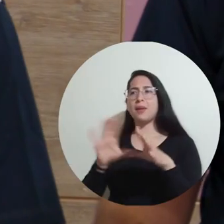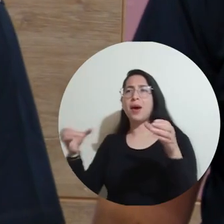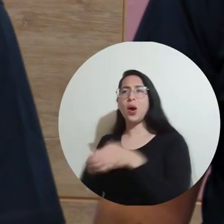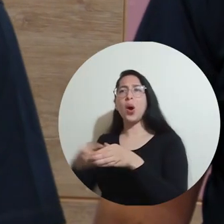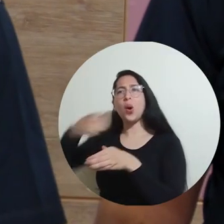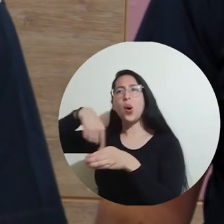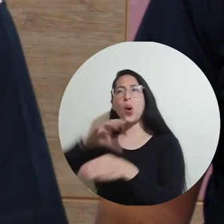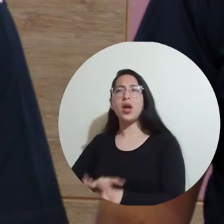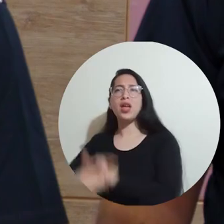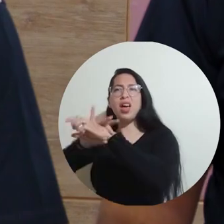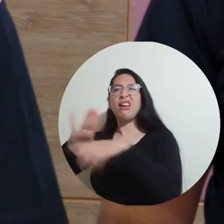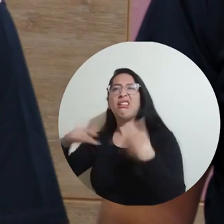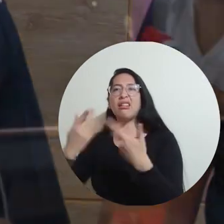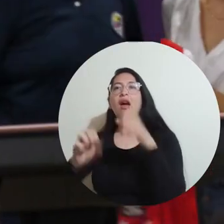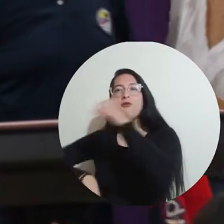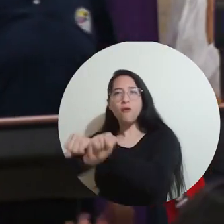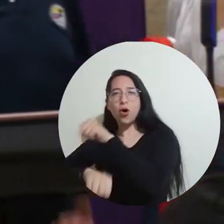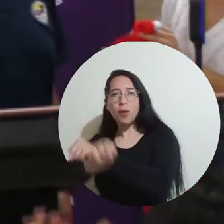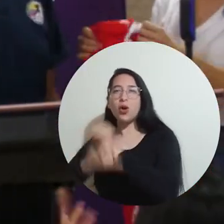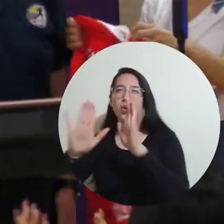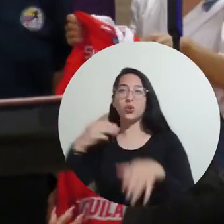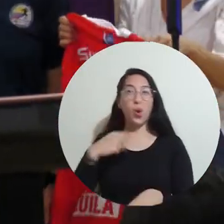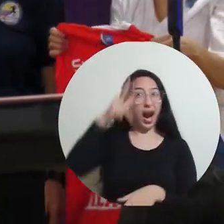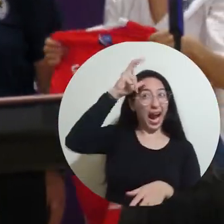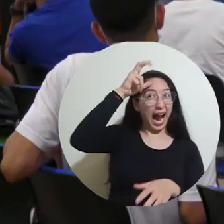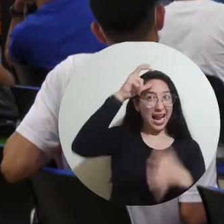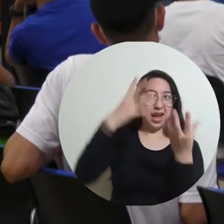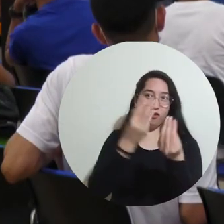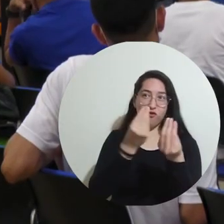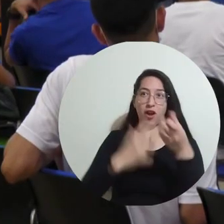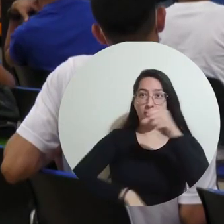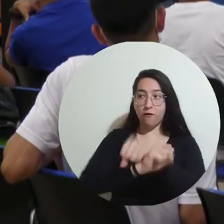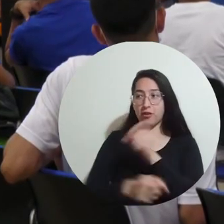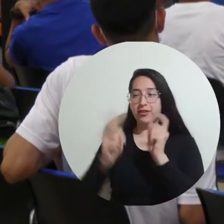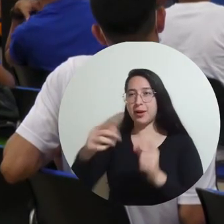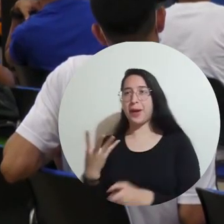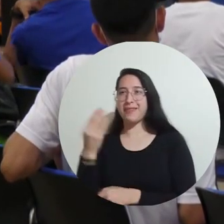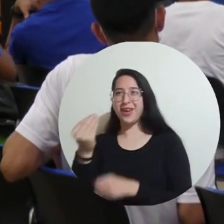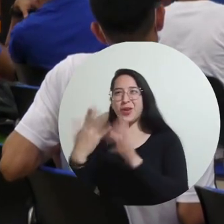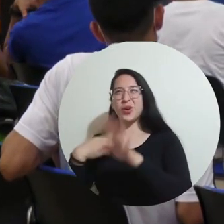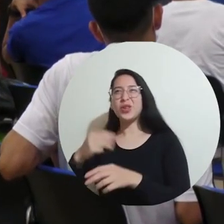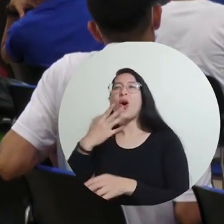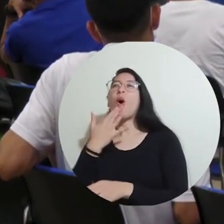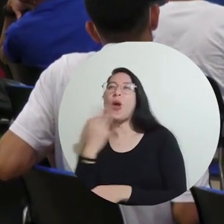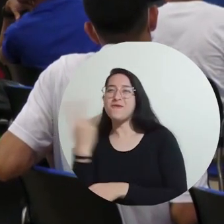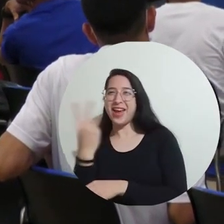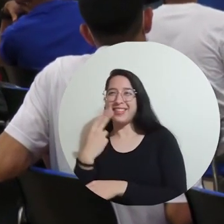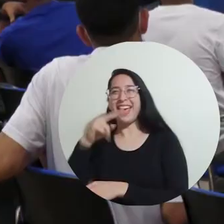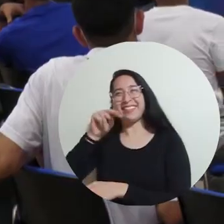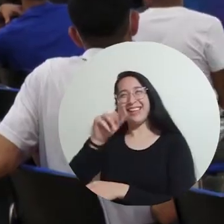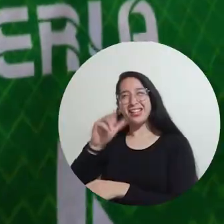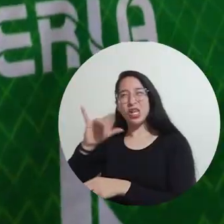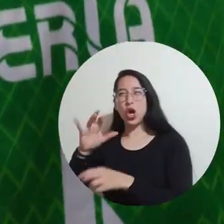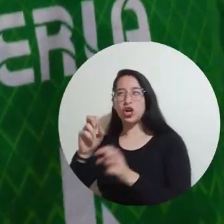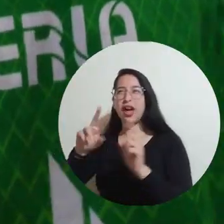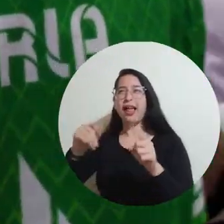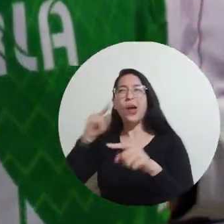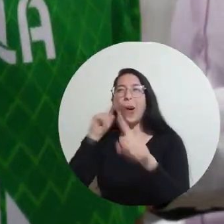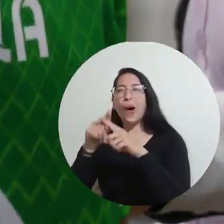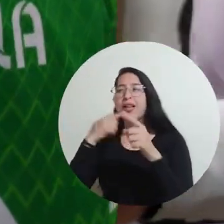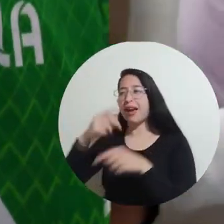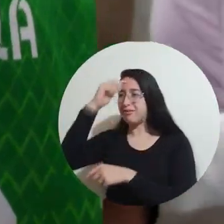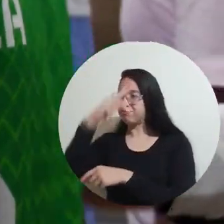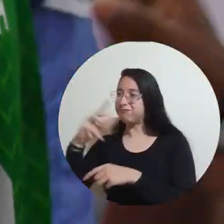miembros del equipo médico de clubes como América de Cali y Atlético Nacional, donde semilleros deportivos de Santa Marta recibieron conocimientos que les